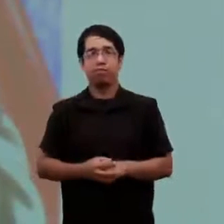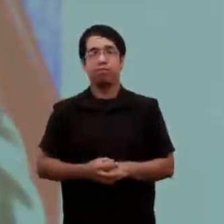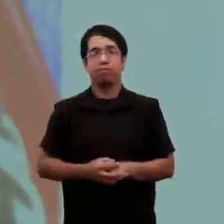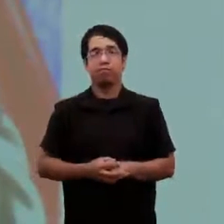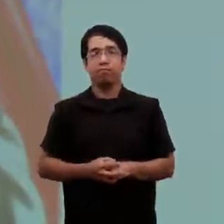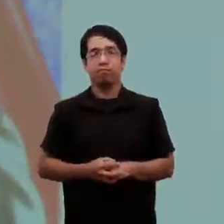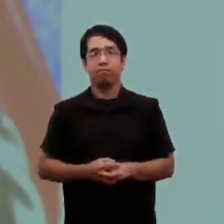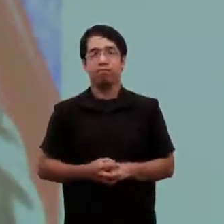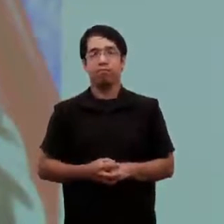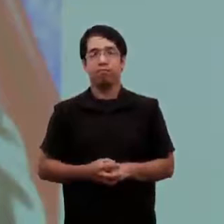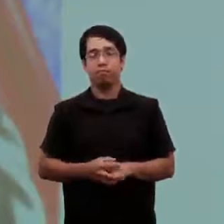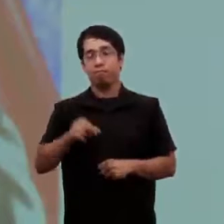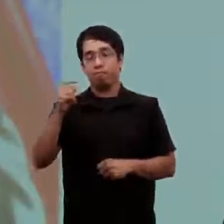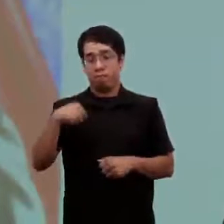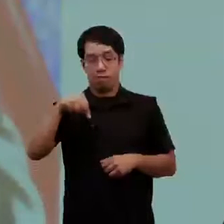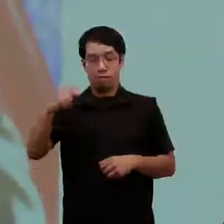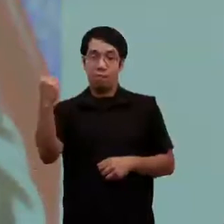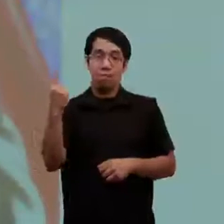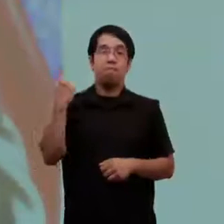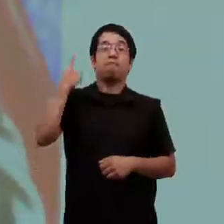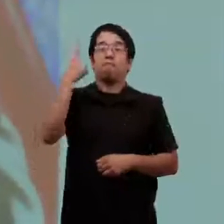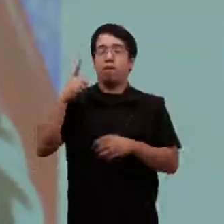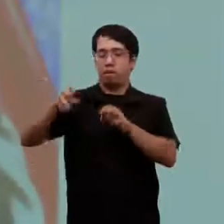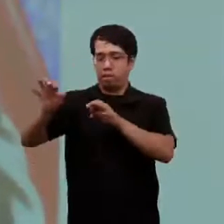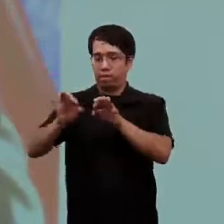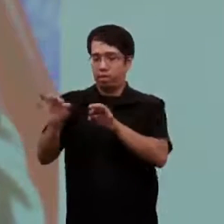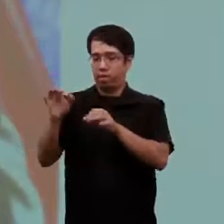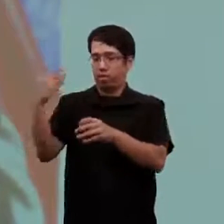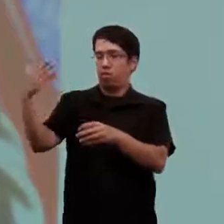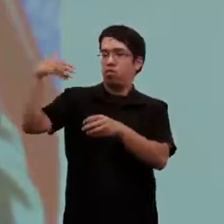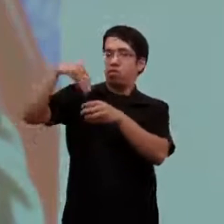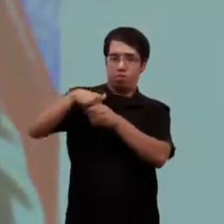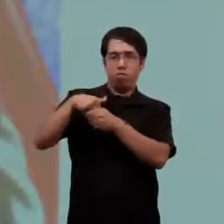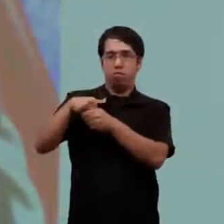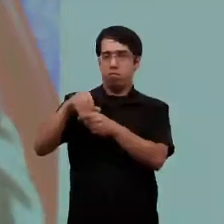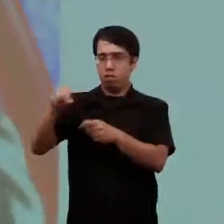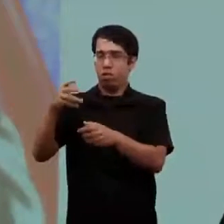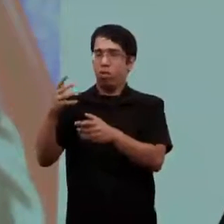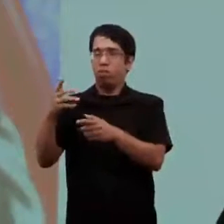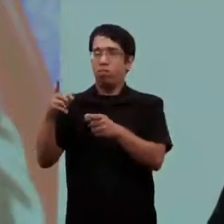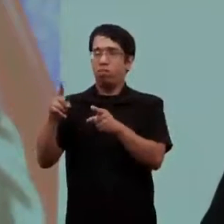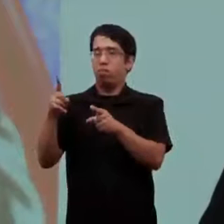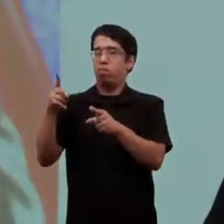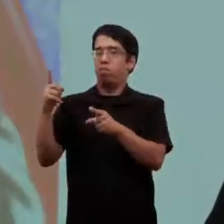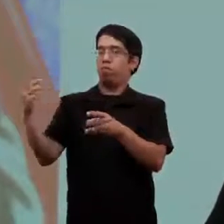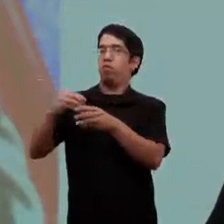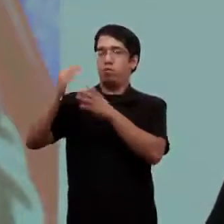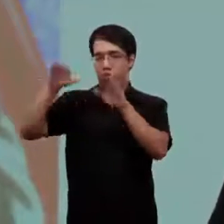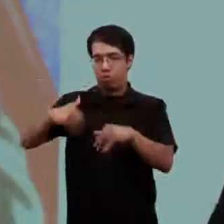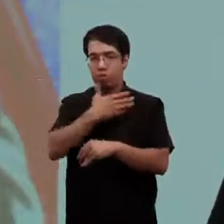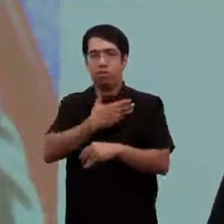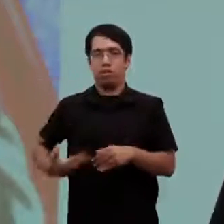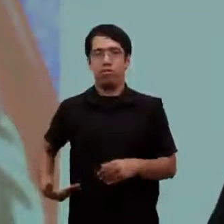es el primer diseño de política pública que queda como una política de Estado y no solo de